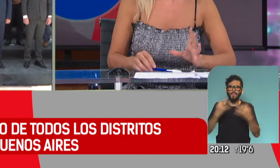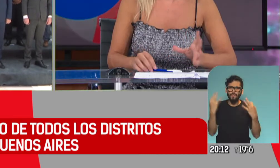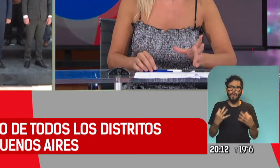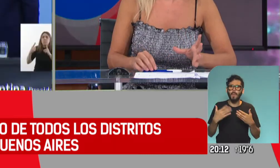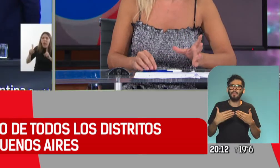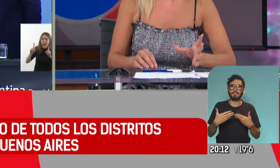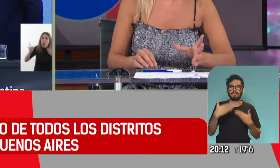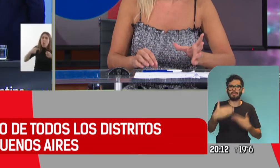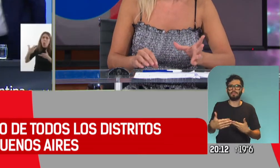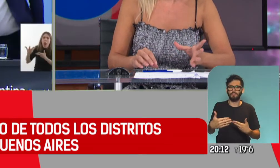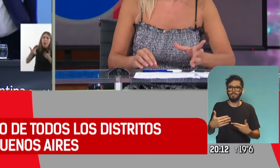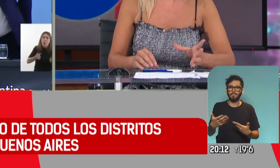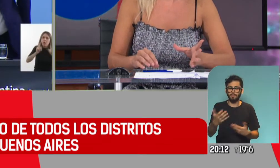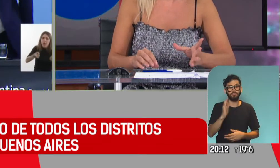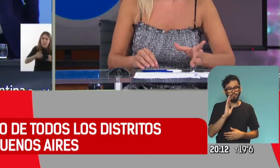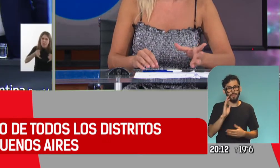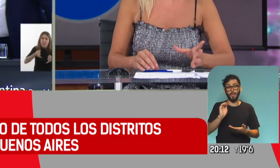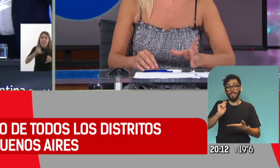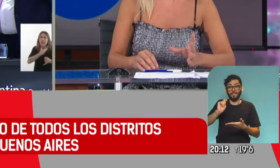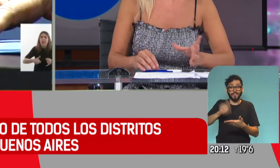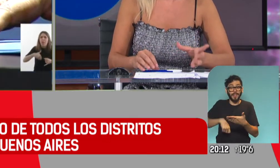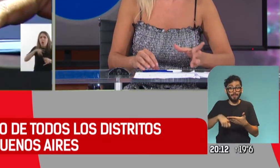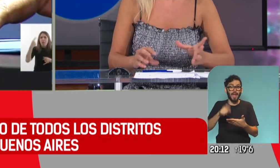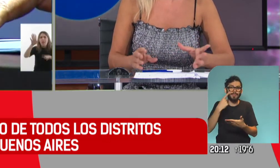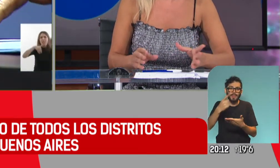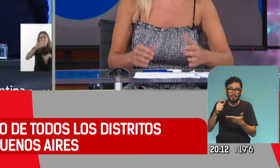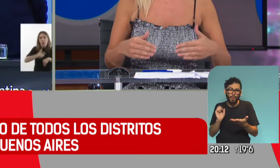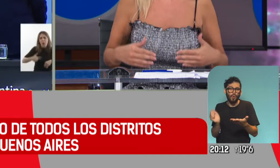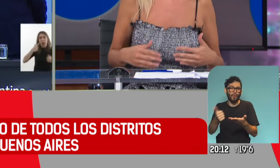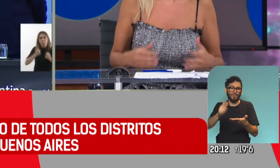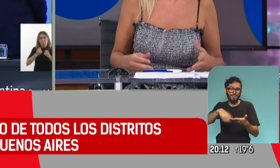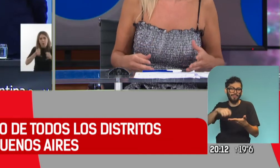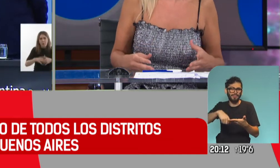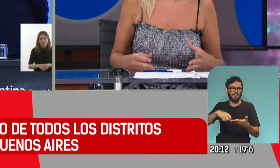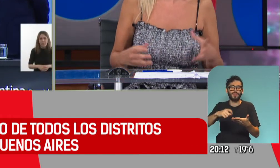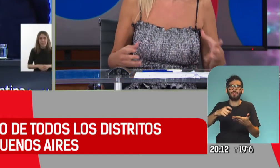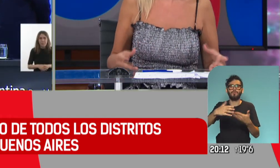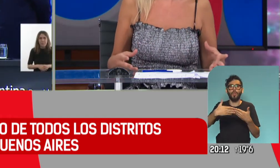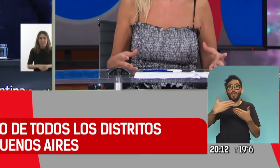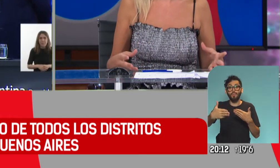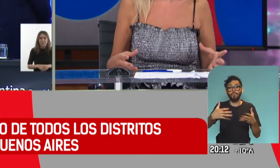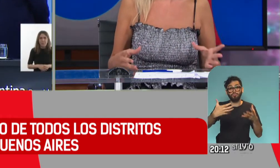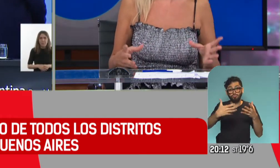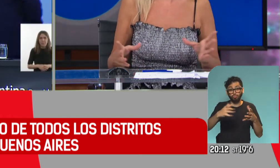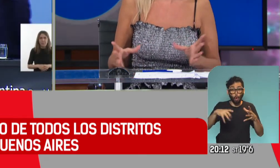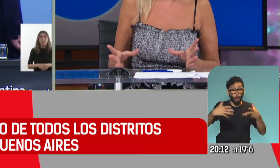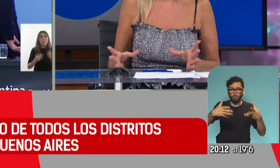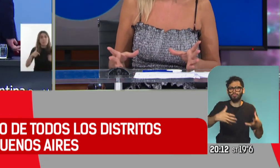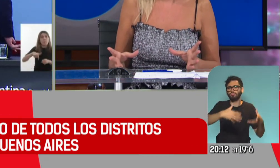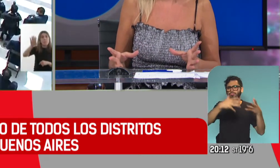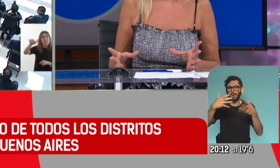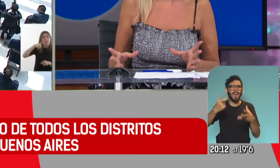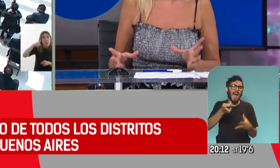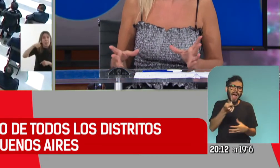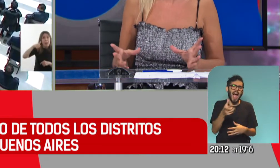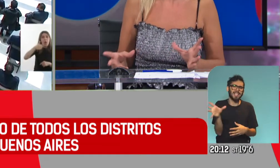después de este pacto fiscal, después de la firma que veíamos allí en gobierno, se trasladan, van a Olivos los gobernadores. La mayoría de